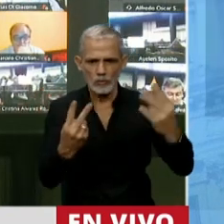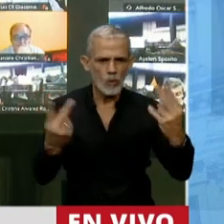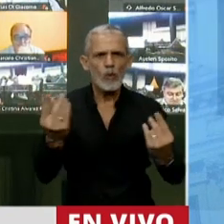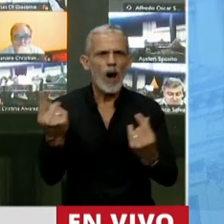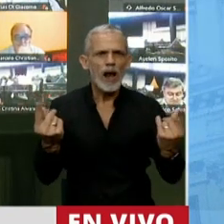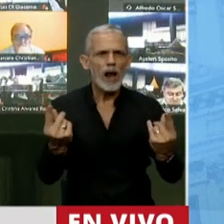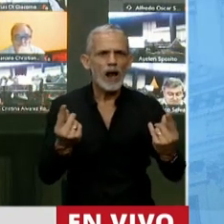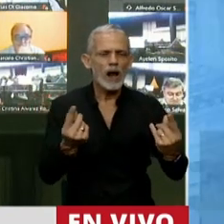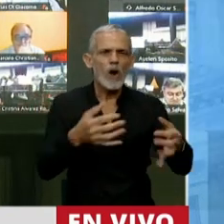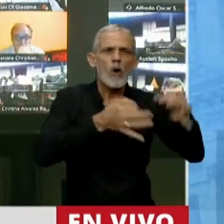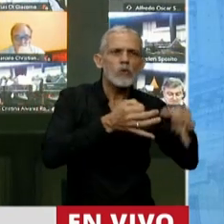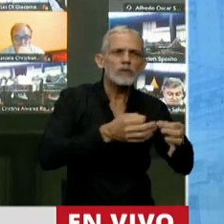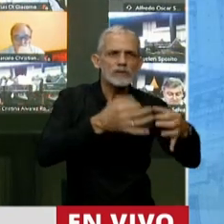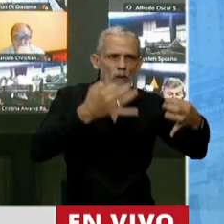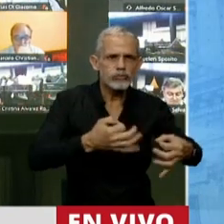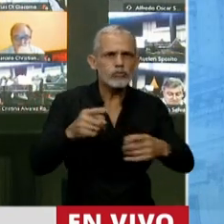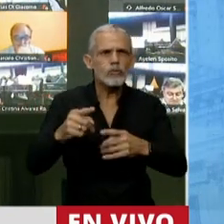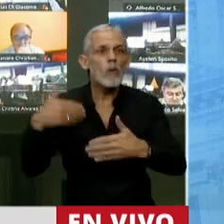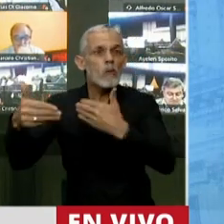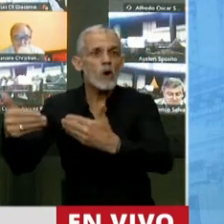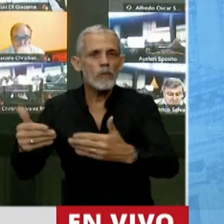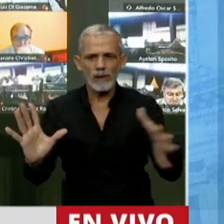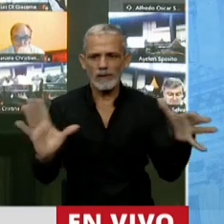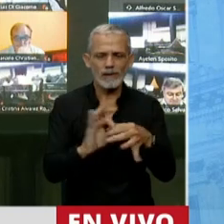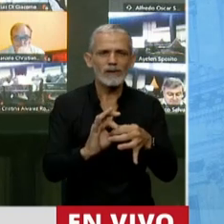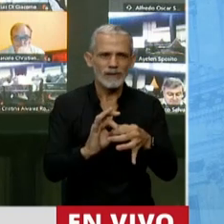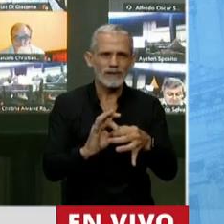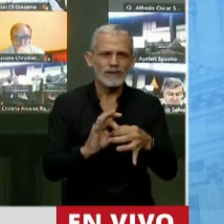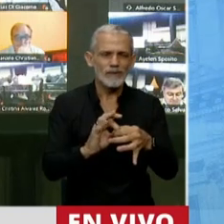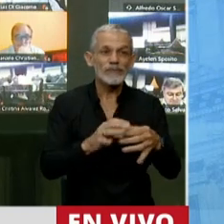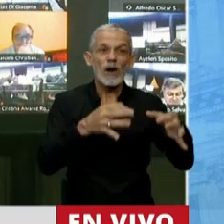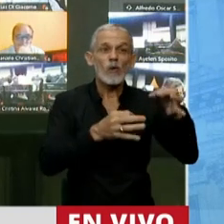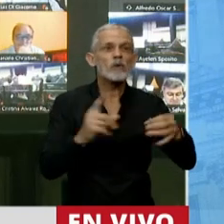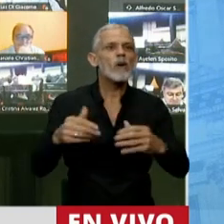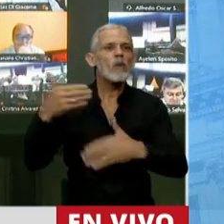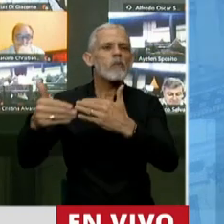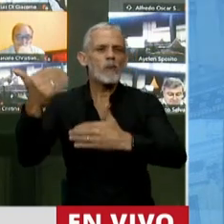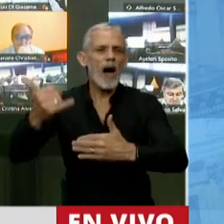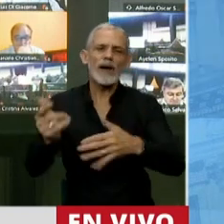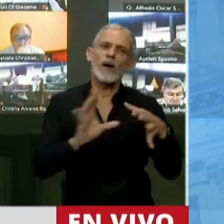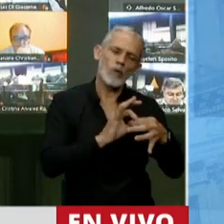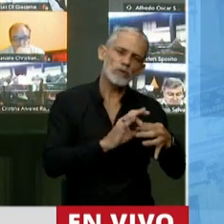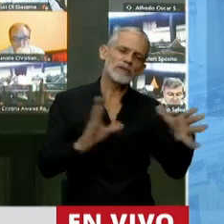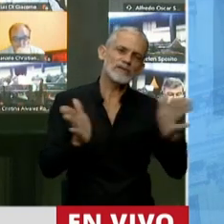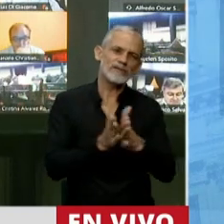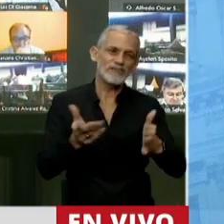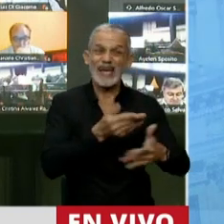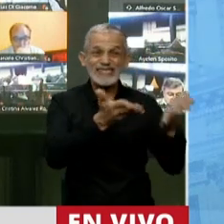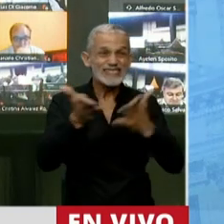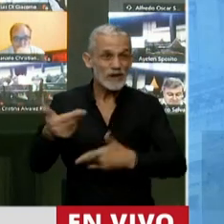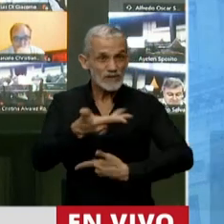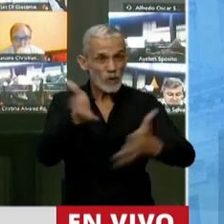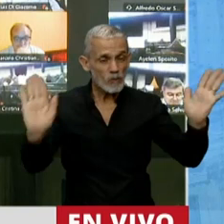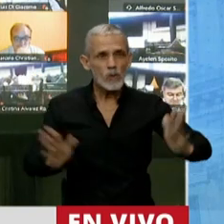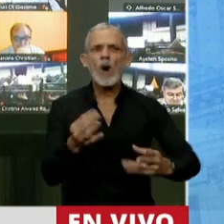pregunta. Y en realidad son justos porque son prósperos. Porque la justicia tiene un costo. Los servicios públicos de